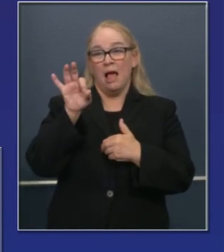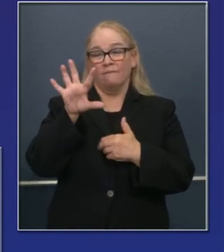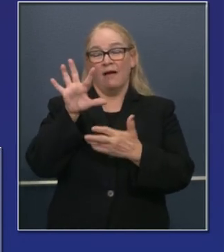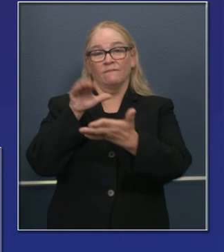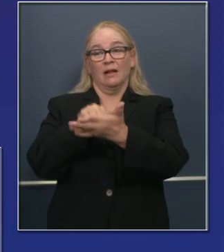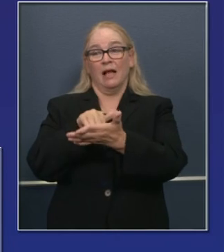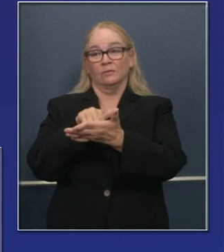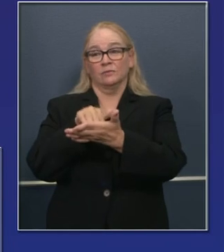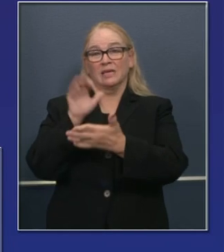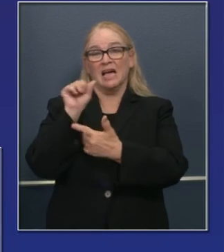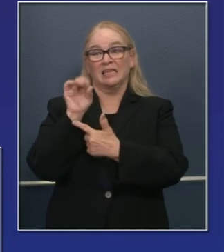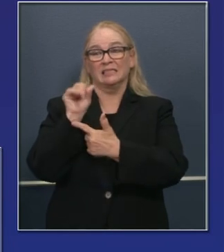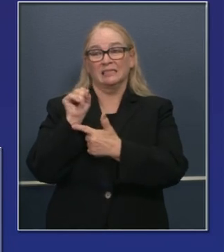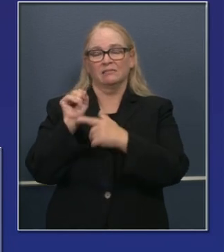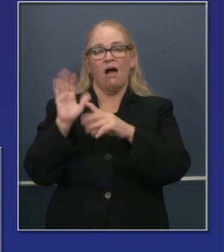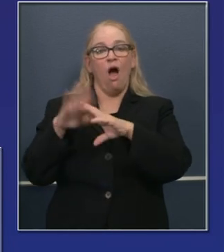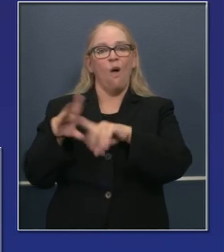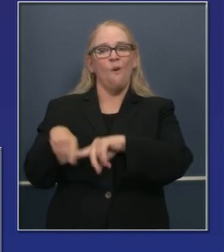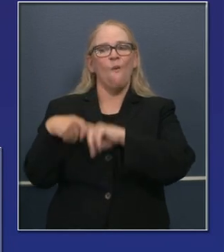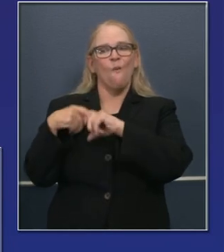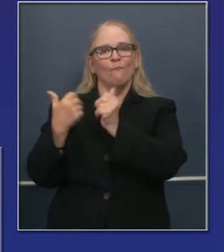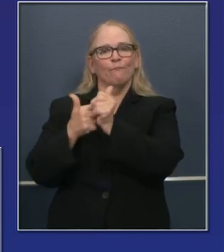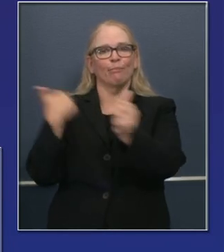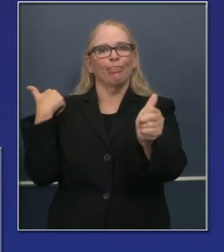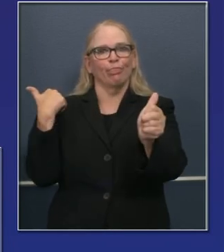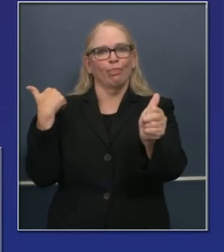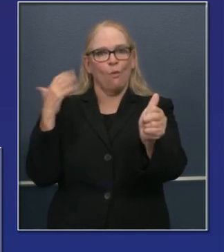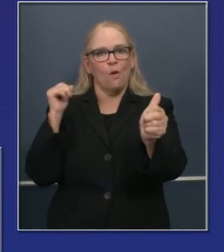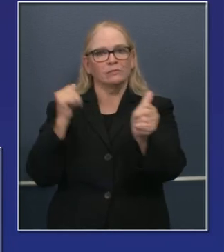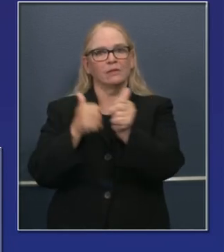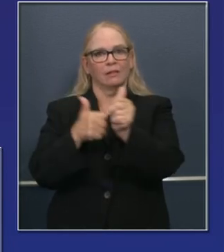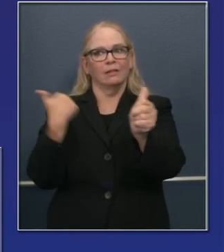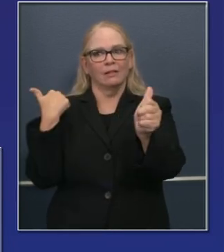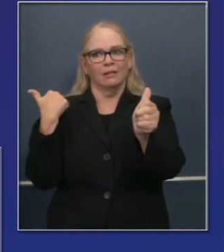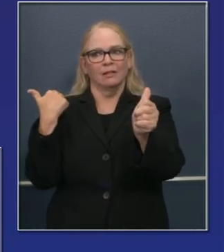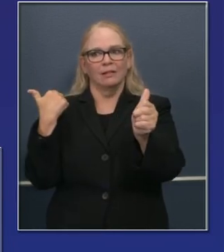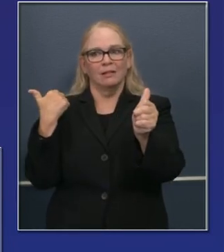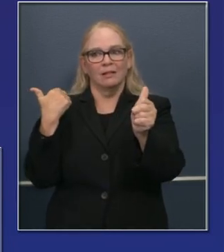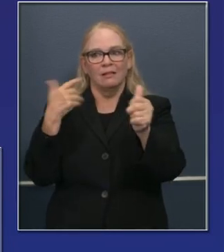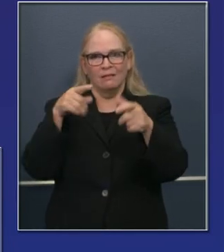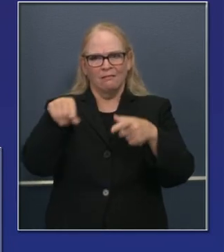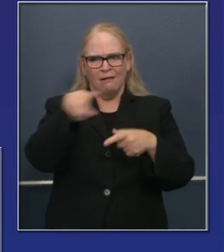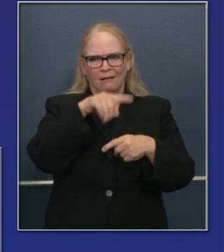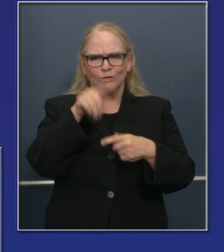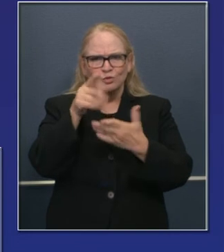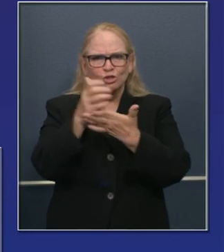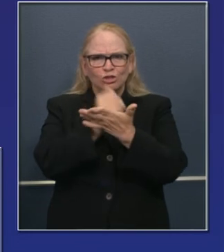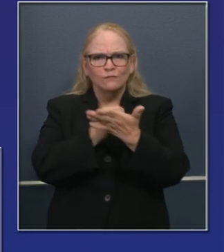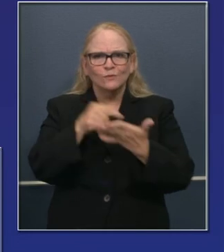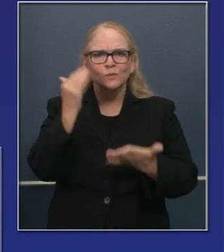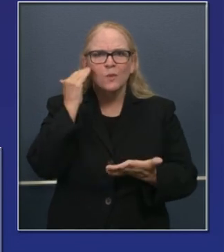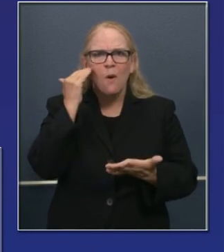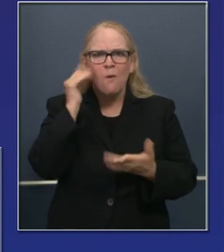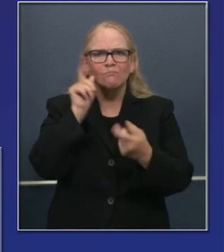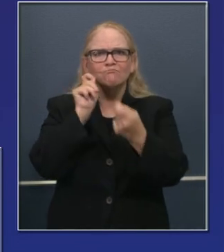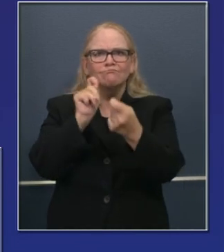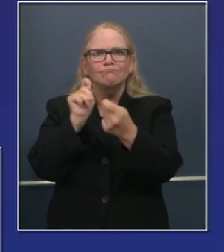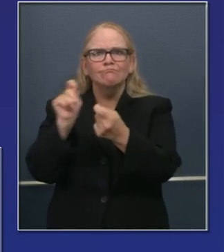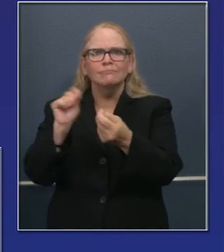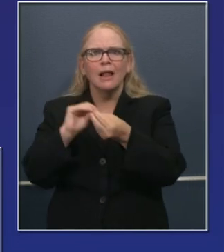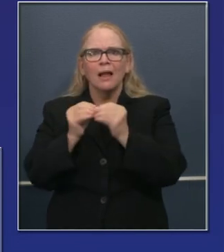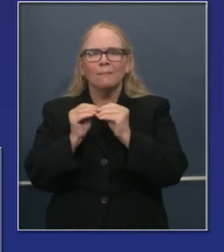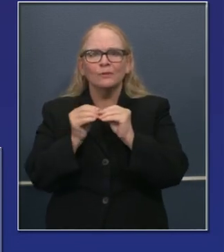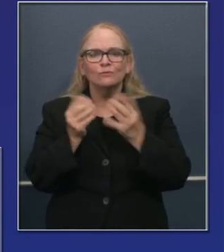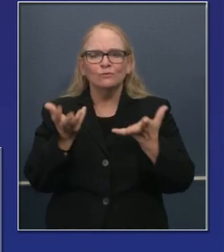295 mil casos y asegurar la precisión que todos ustedes se